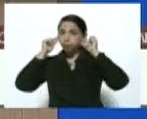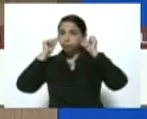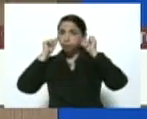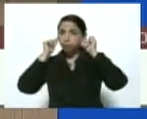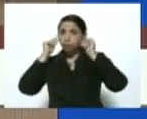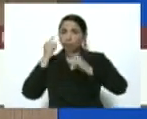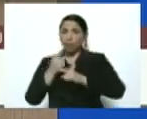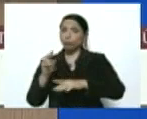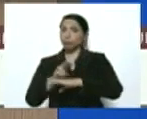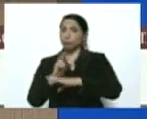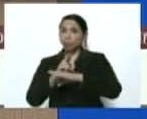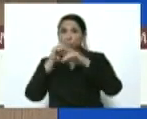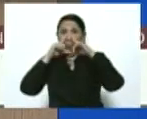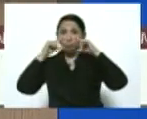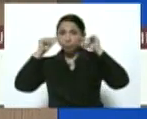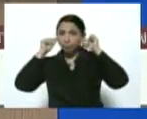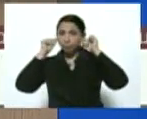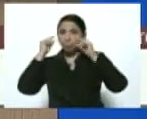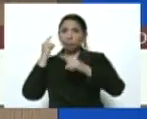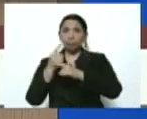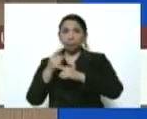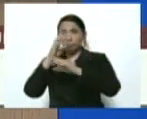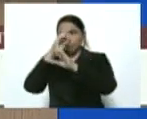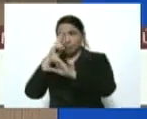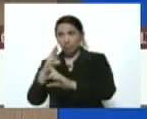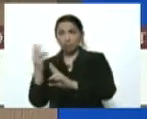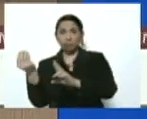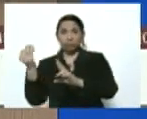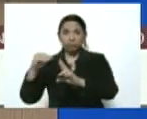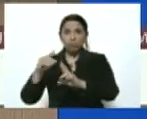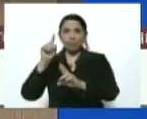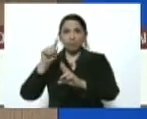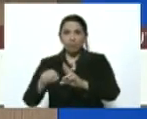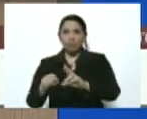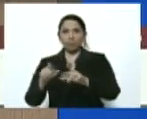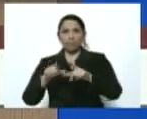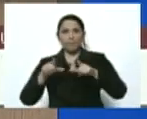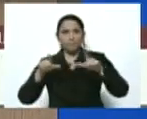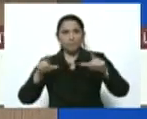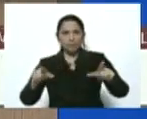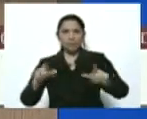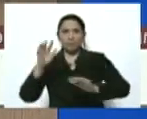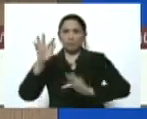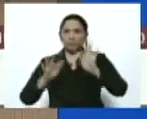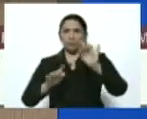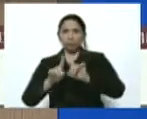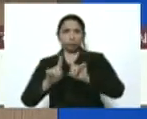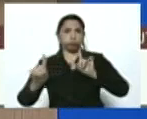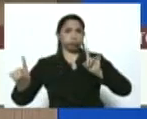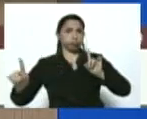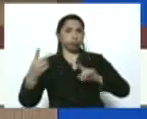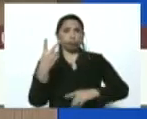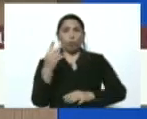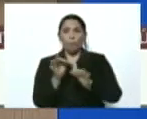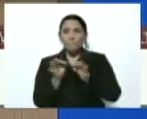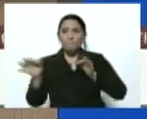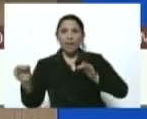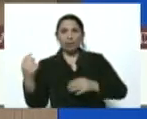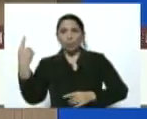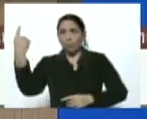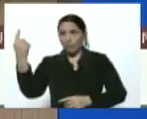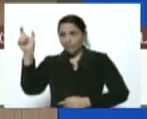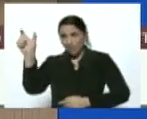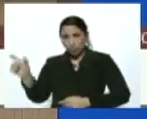tapabocas. Debo respetar además el espacamiento físico de dos metros entre una persona y otra.